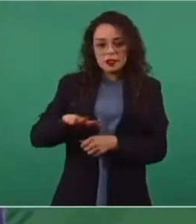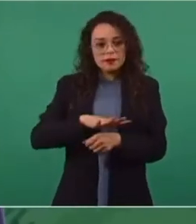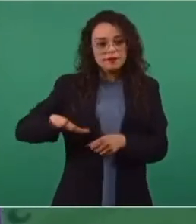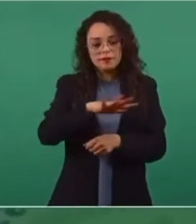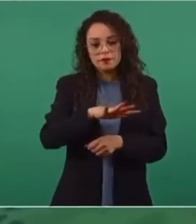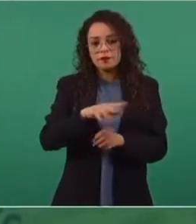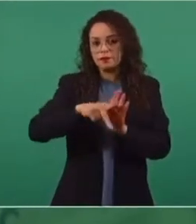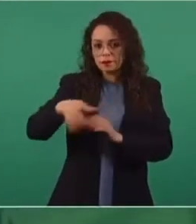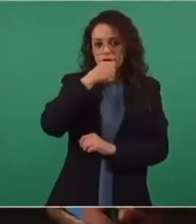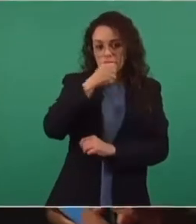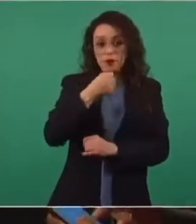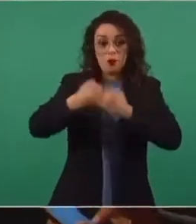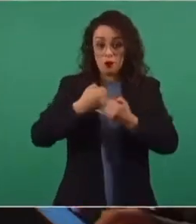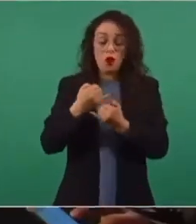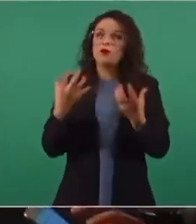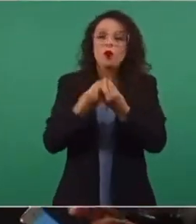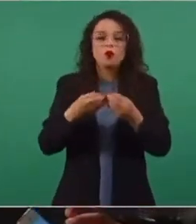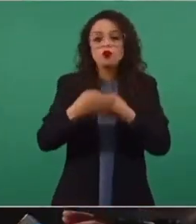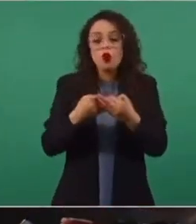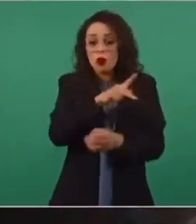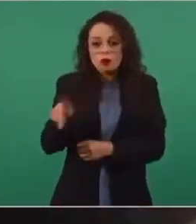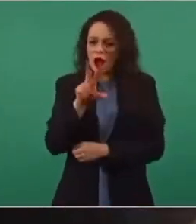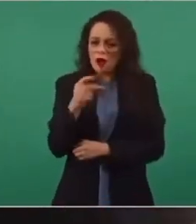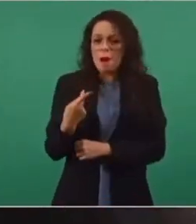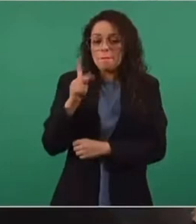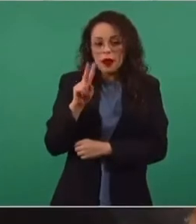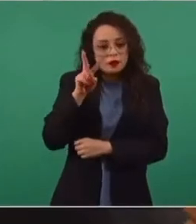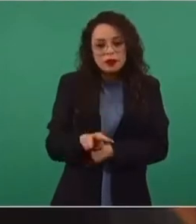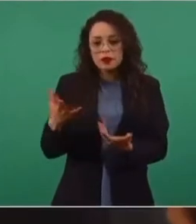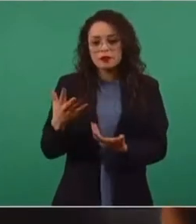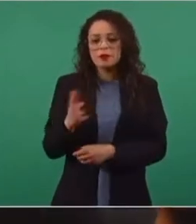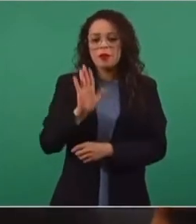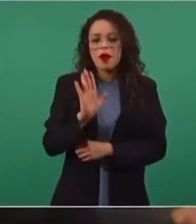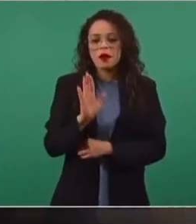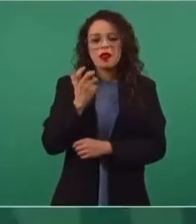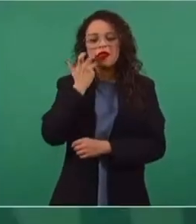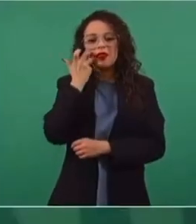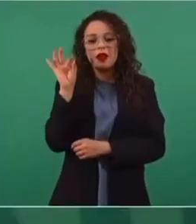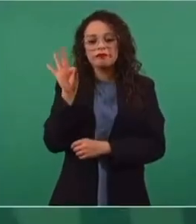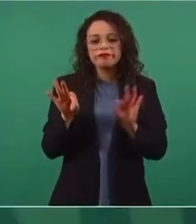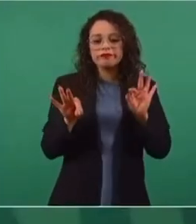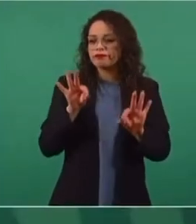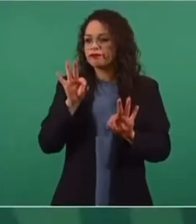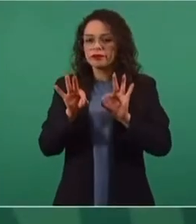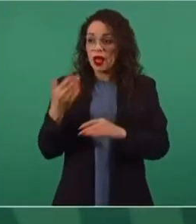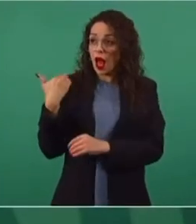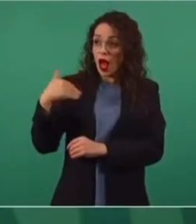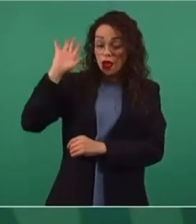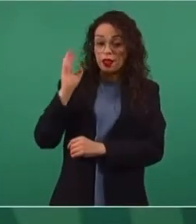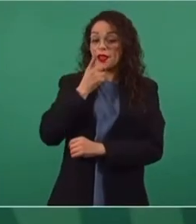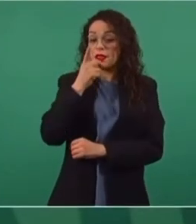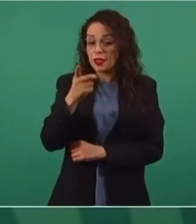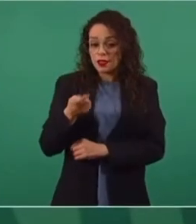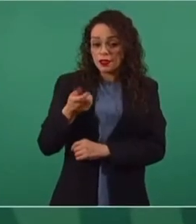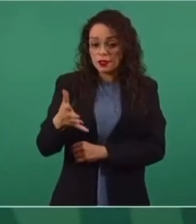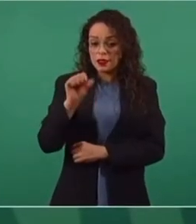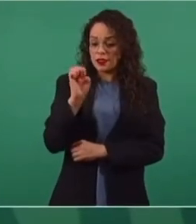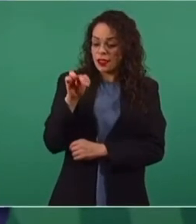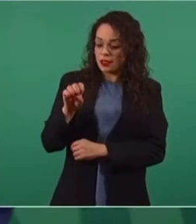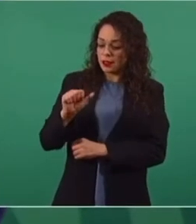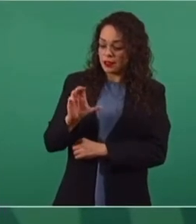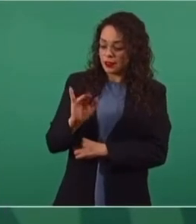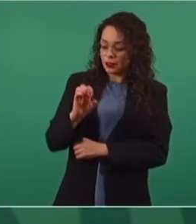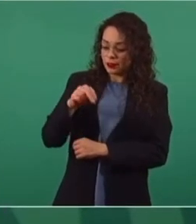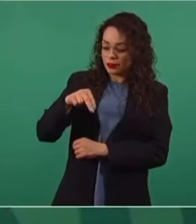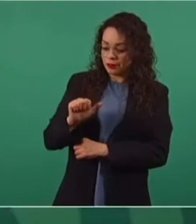no todos, no desde luego, con el afán de enrarecer el ambiente. Antes se llamaban sensacionalismo,